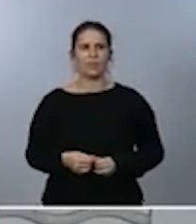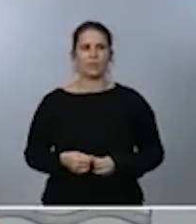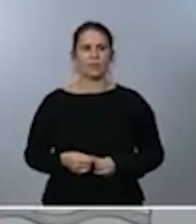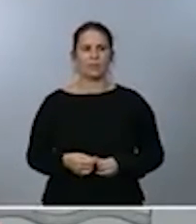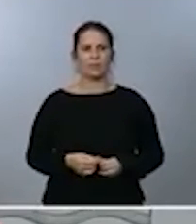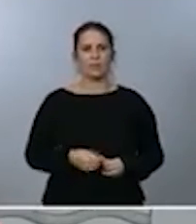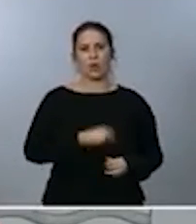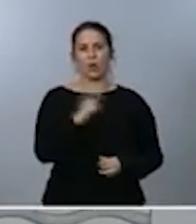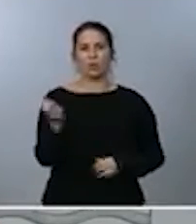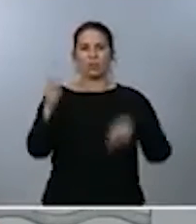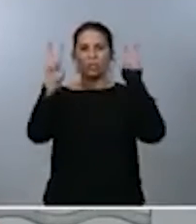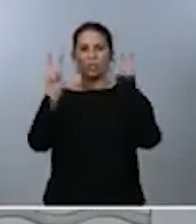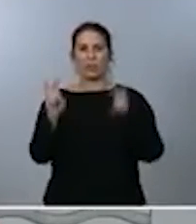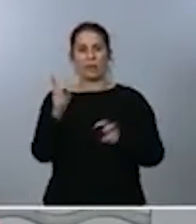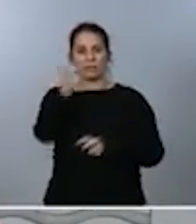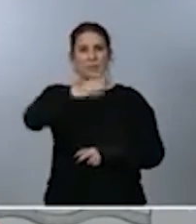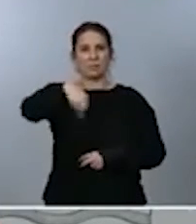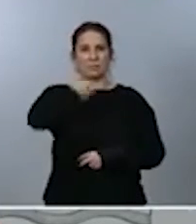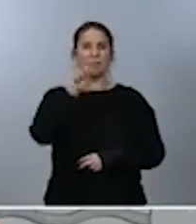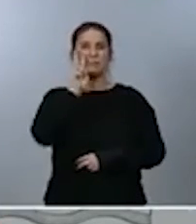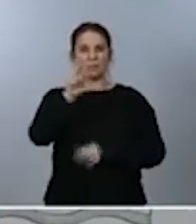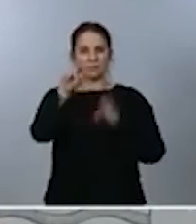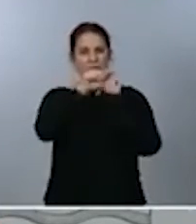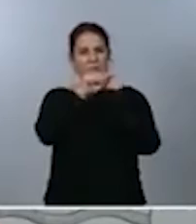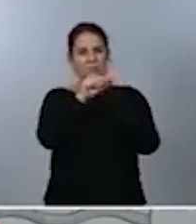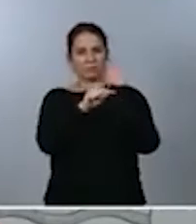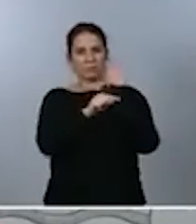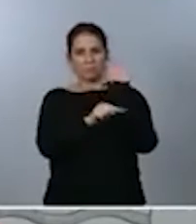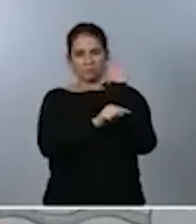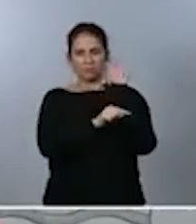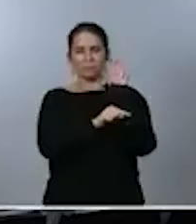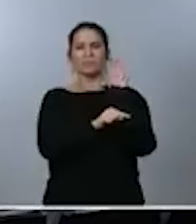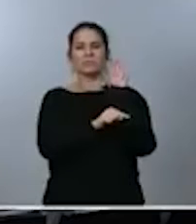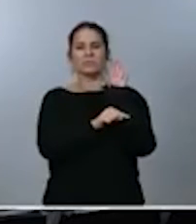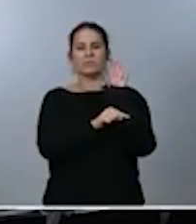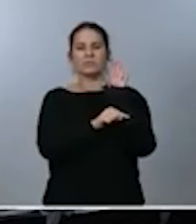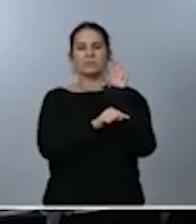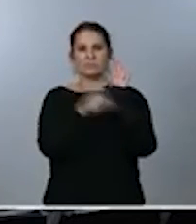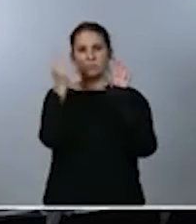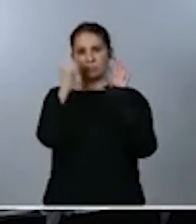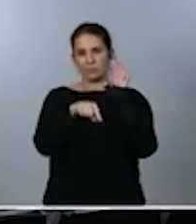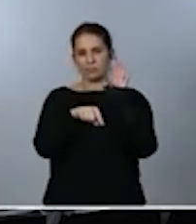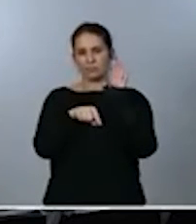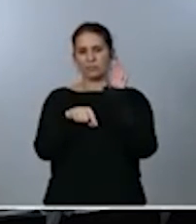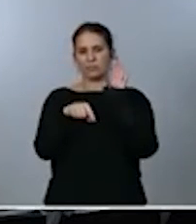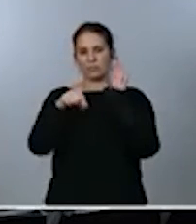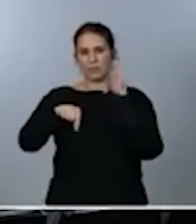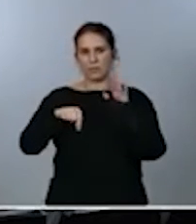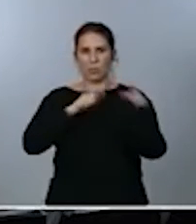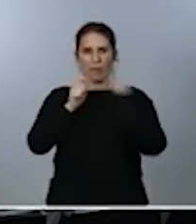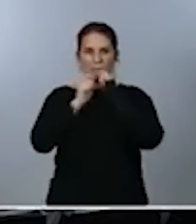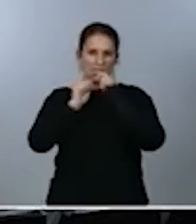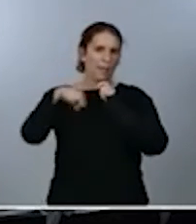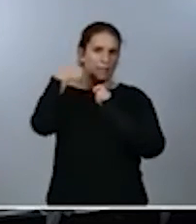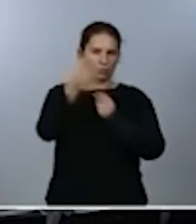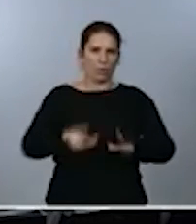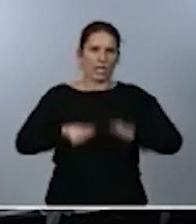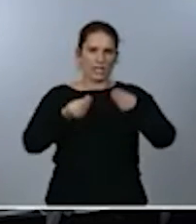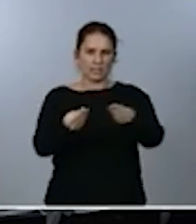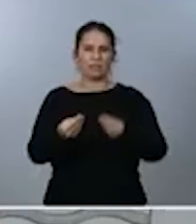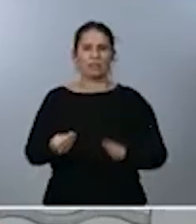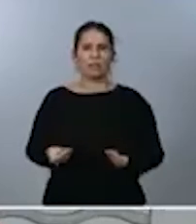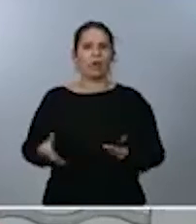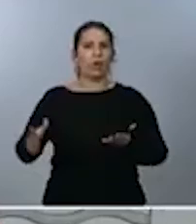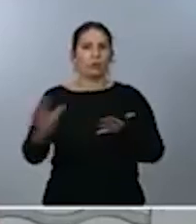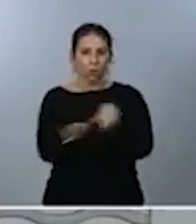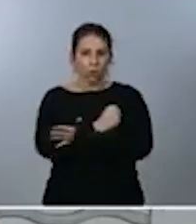podrán encontrar ustedes en la referencia que se publica tras la celebración de esta rueda de prensa. Todas ellas estaremos a